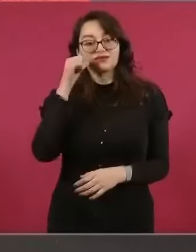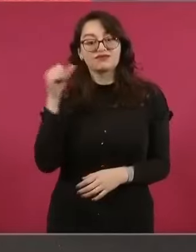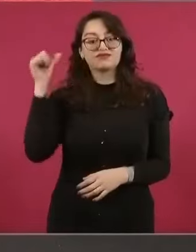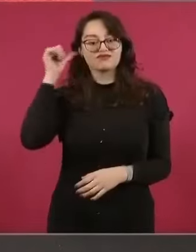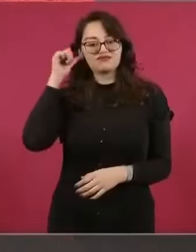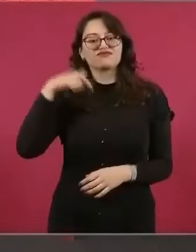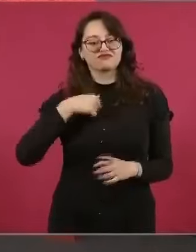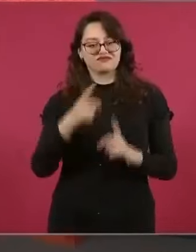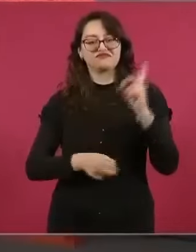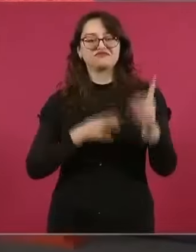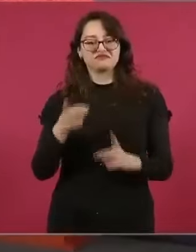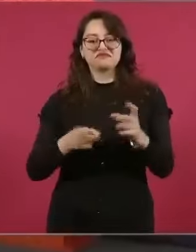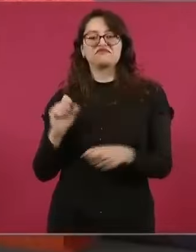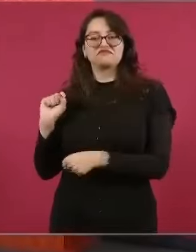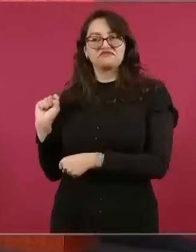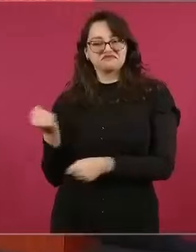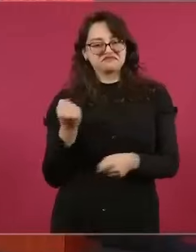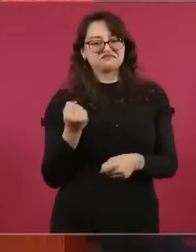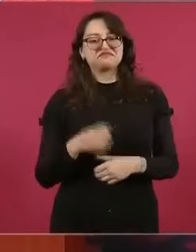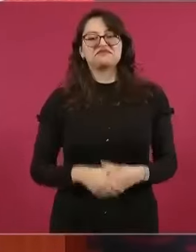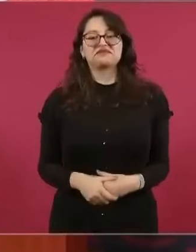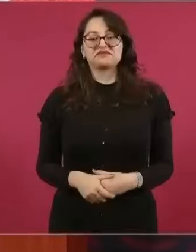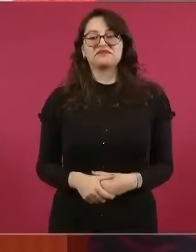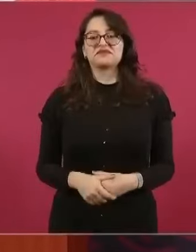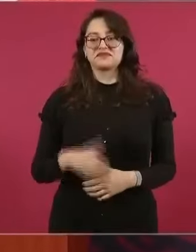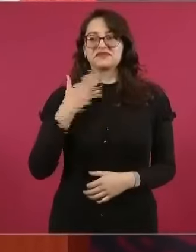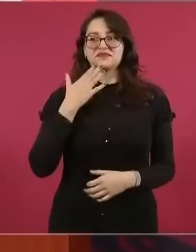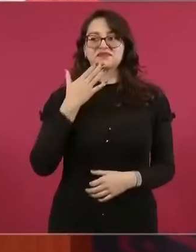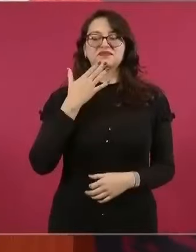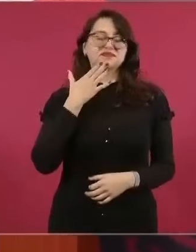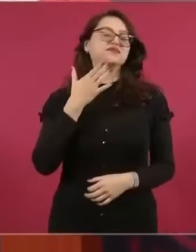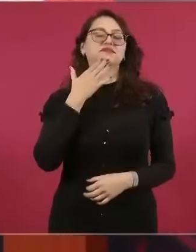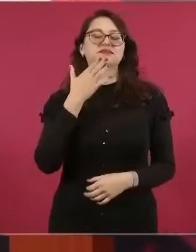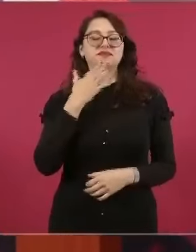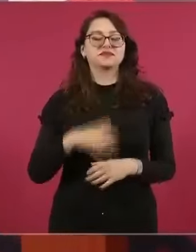me fue bien, me fue bien, ya tenía tiempo que no iba,